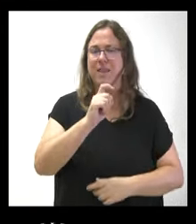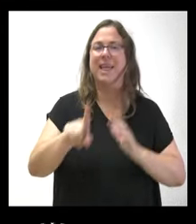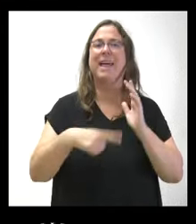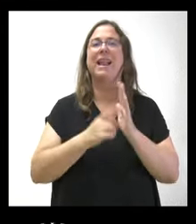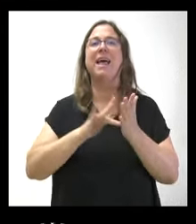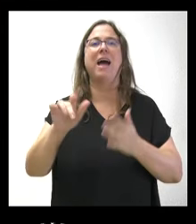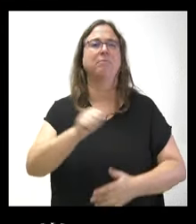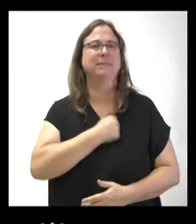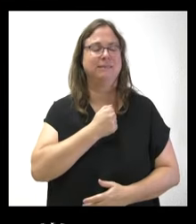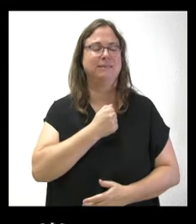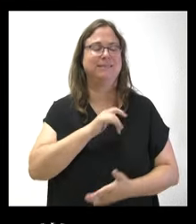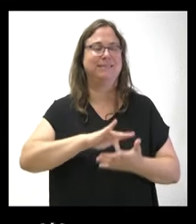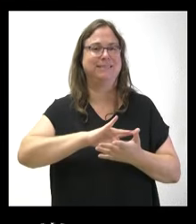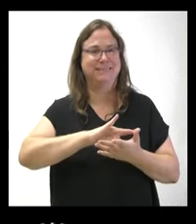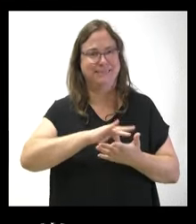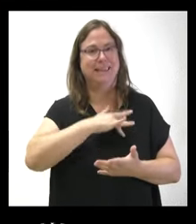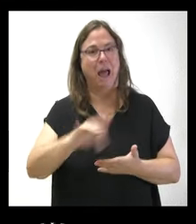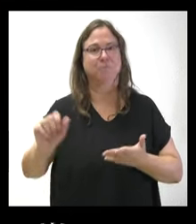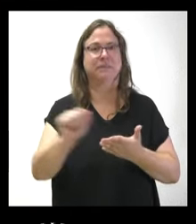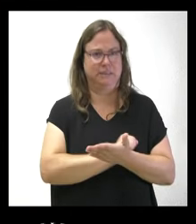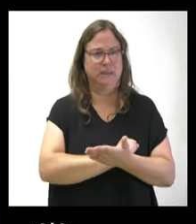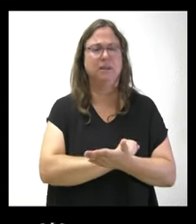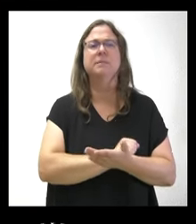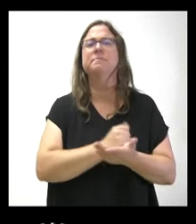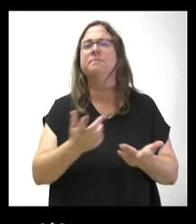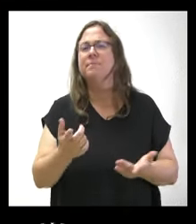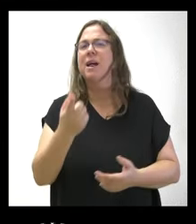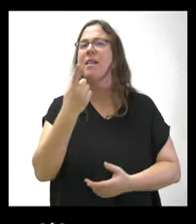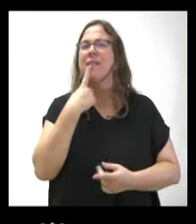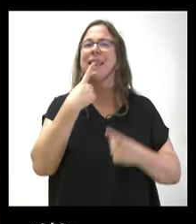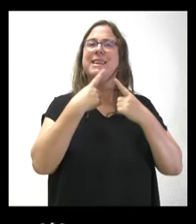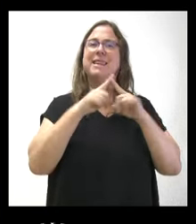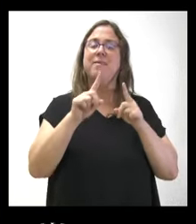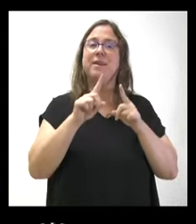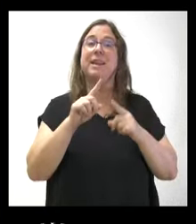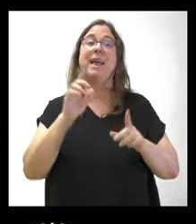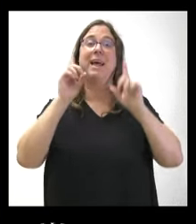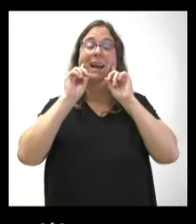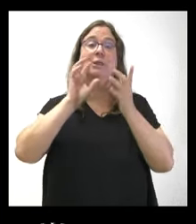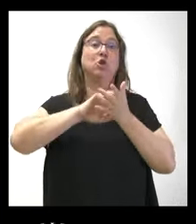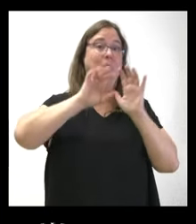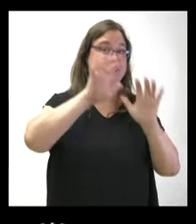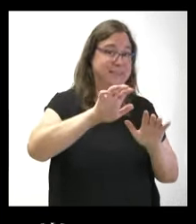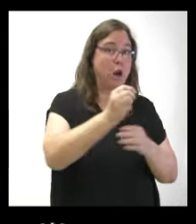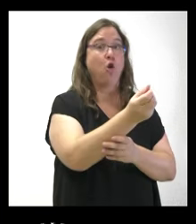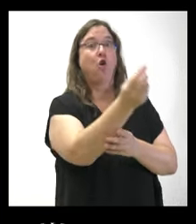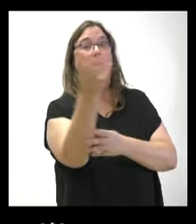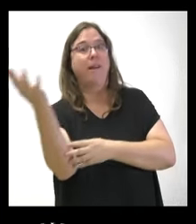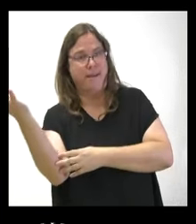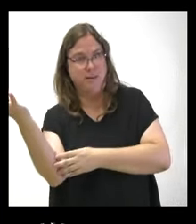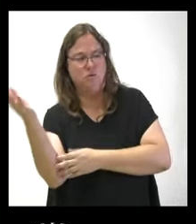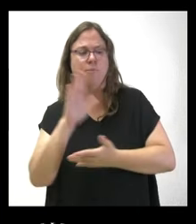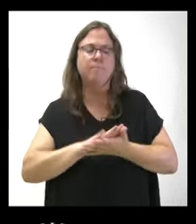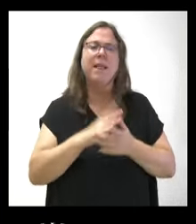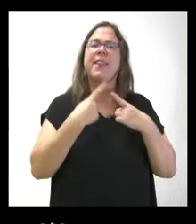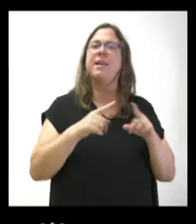amnistía, no sé si nos puede ayudar a contar qué rasgo diferencial tiene el recurso de Castilla y León respecto a los que se han conocido ya en alguna comunidad